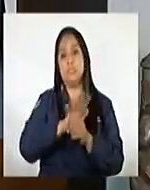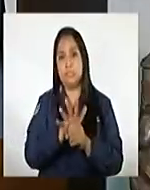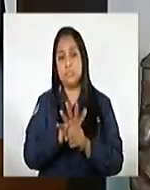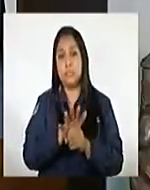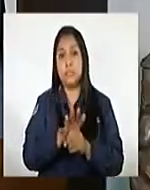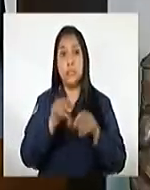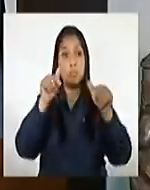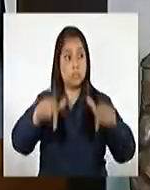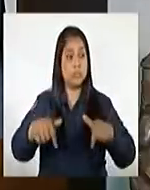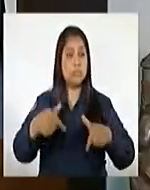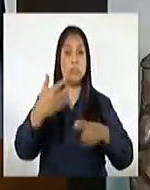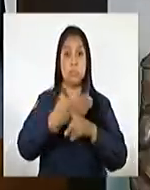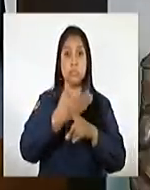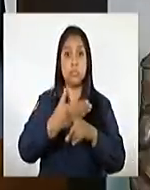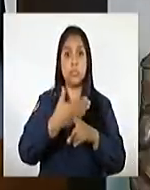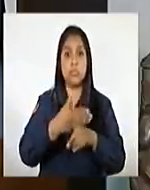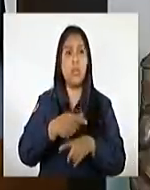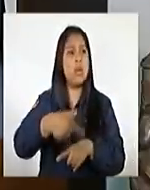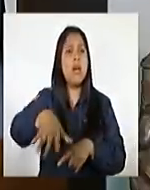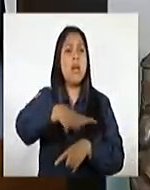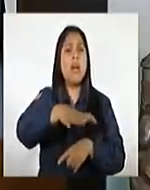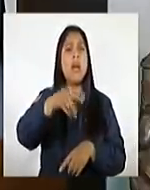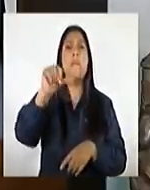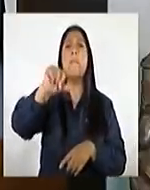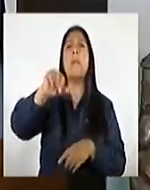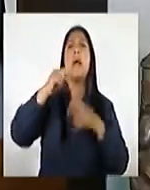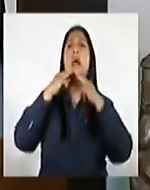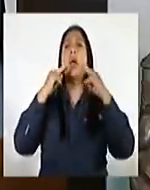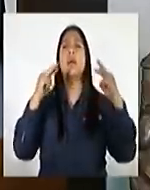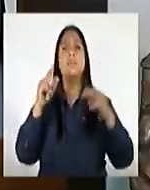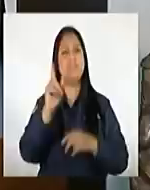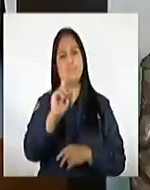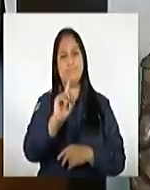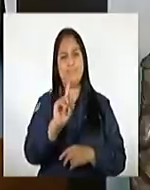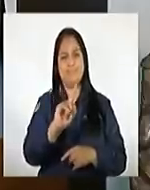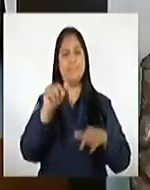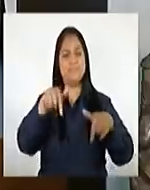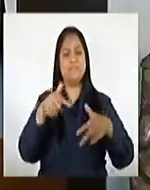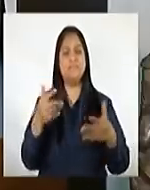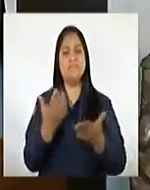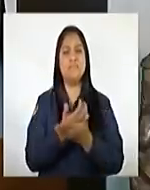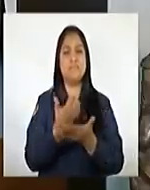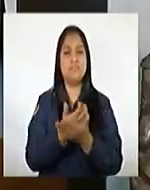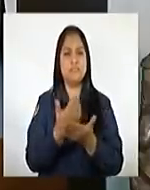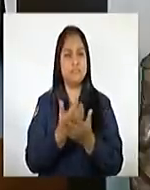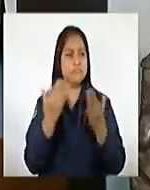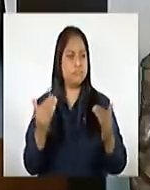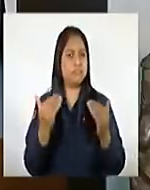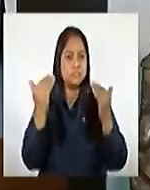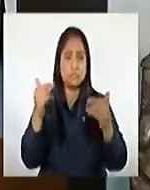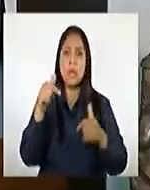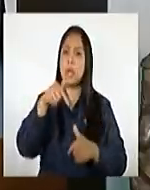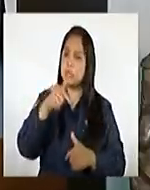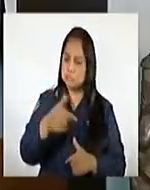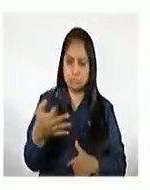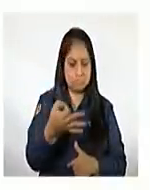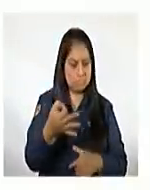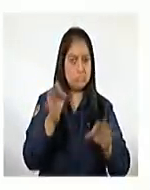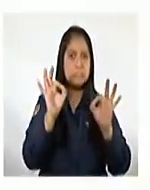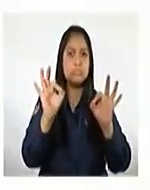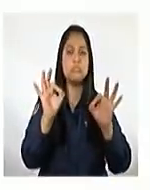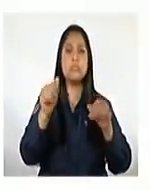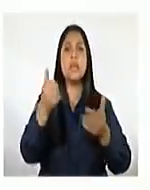En medio de las crisis, no todos son malas noticias. La macroeconomía de nuestro país pasa por un excelente momento.